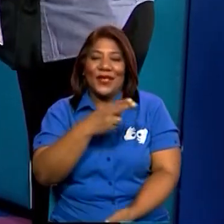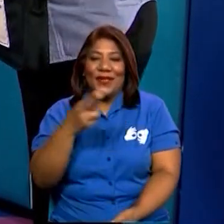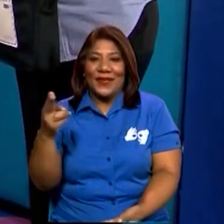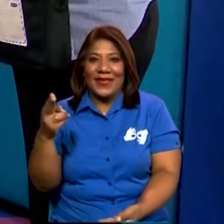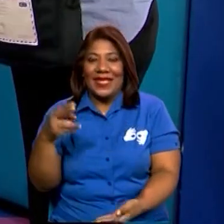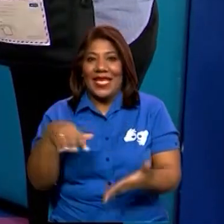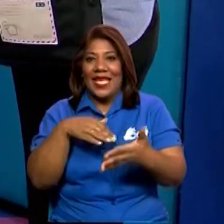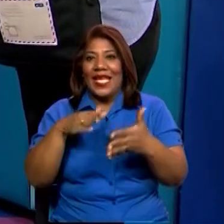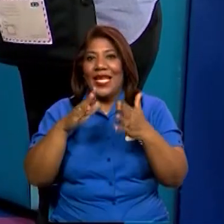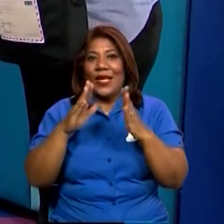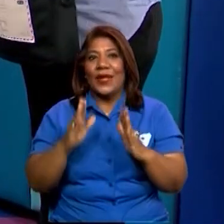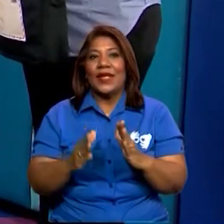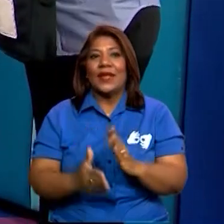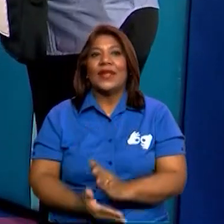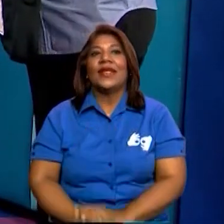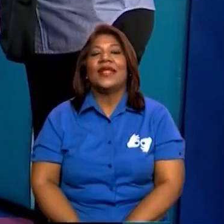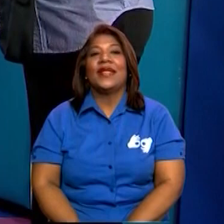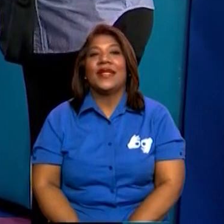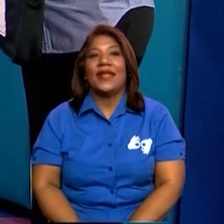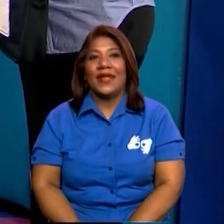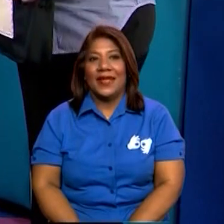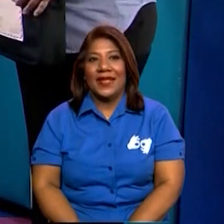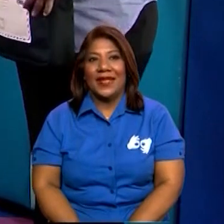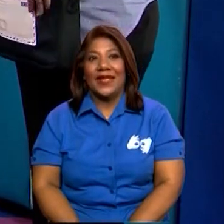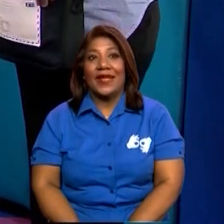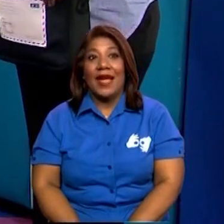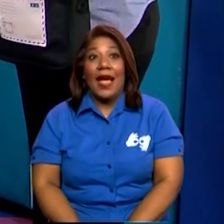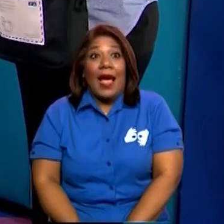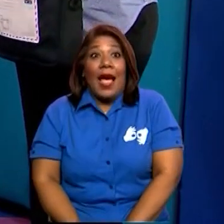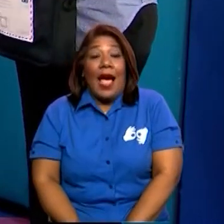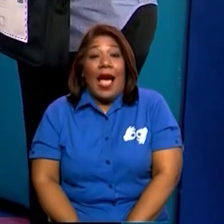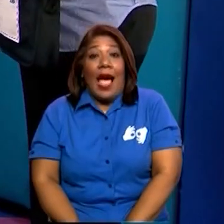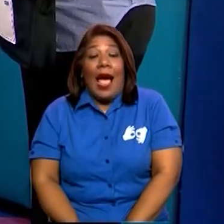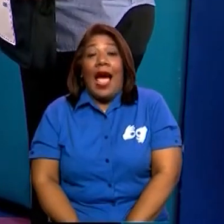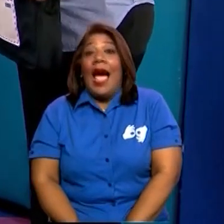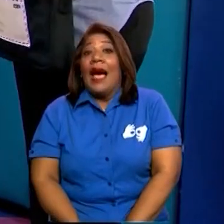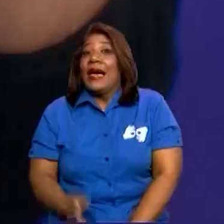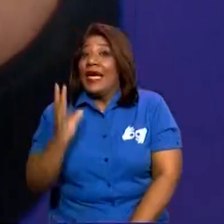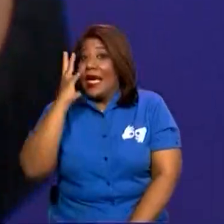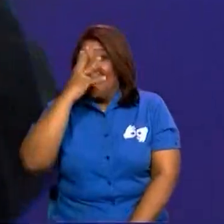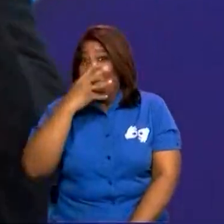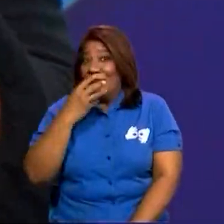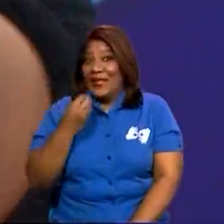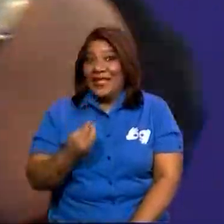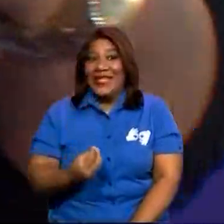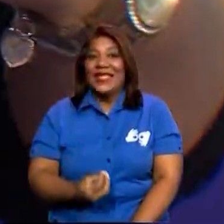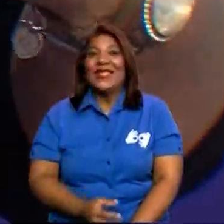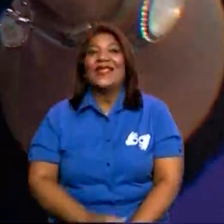¿Puede abrirla, maestra Tamara? Así es. Vamos a ver. Y trajo su sobre. ¡Qué lindo!